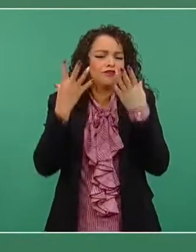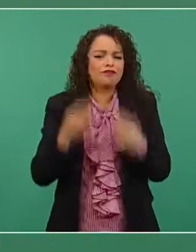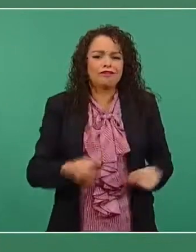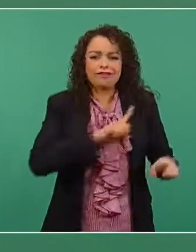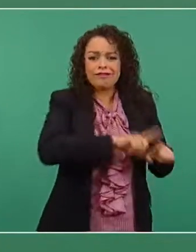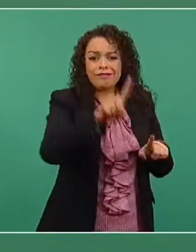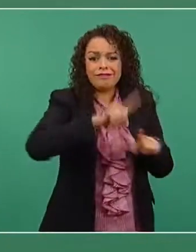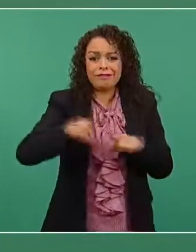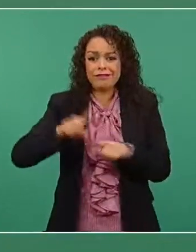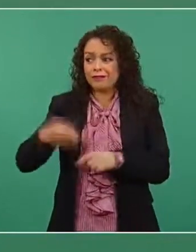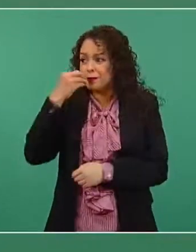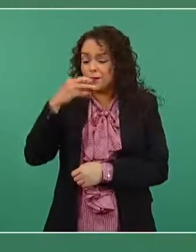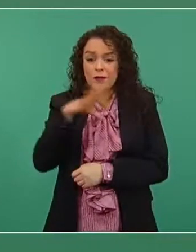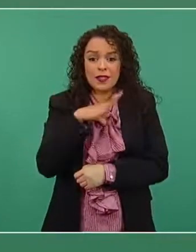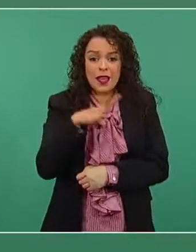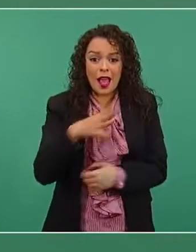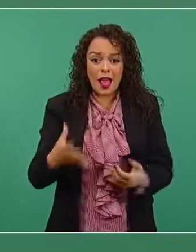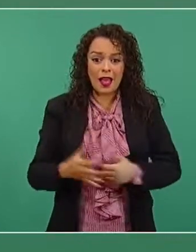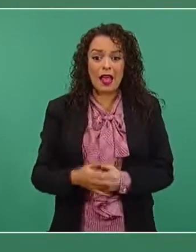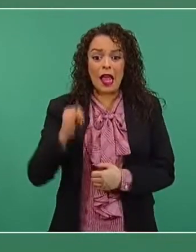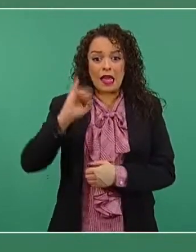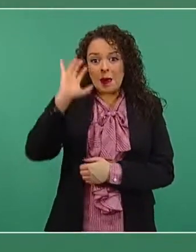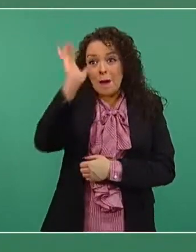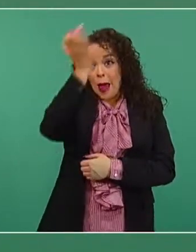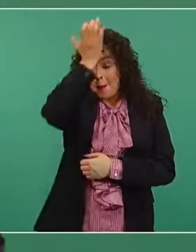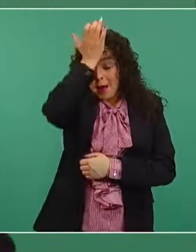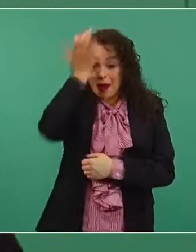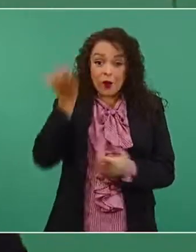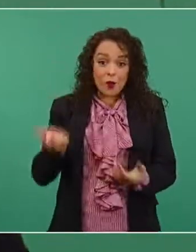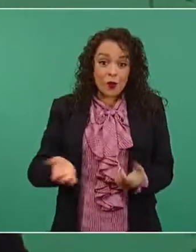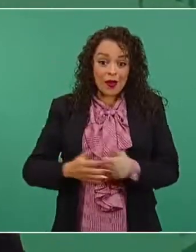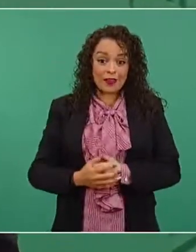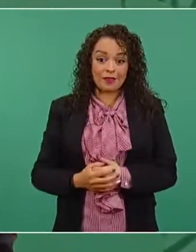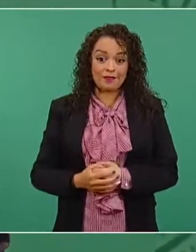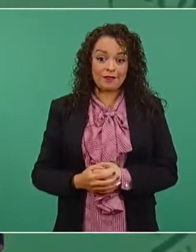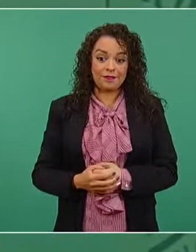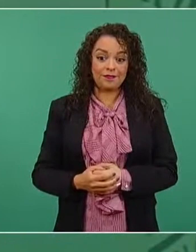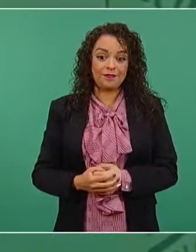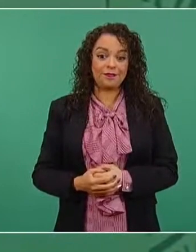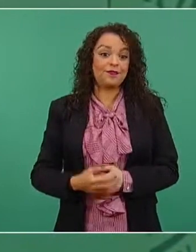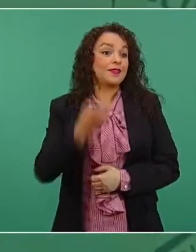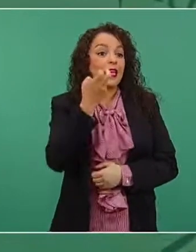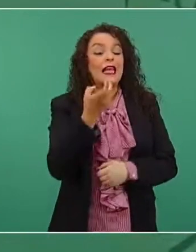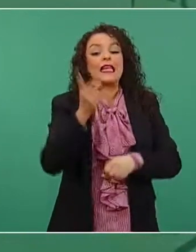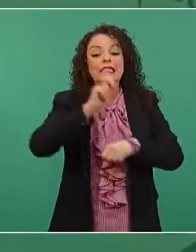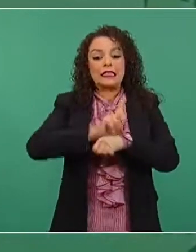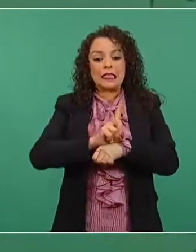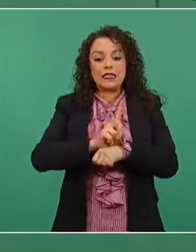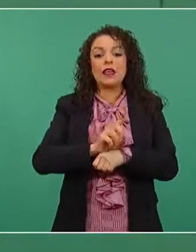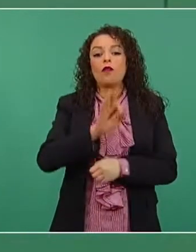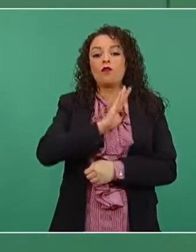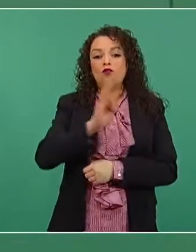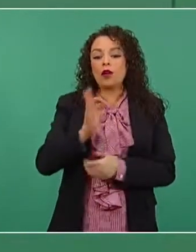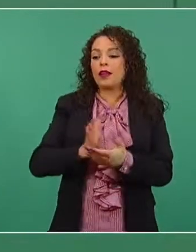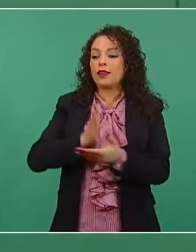barbacoas. Ese día teníamos la opción de pasar a Palmilla.